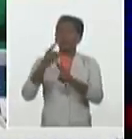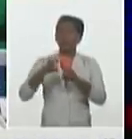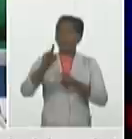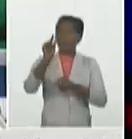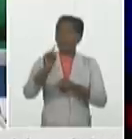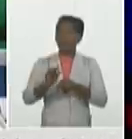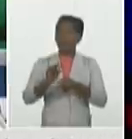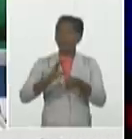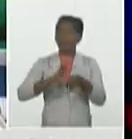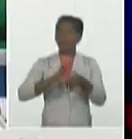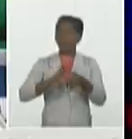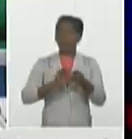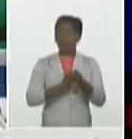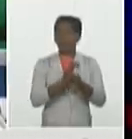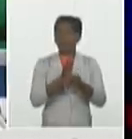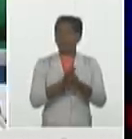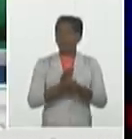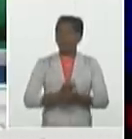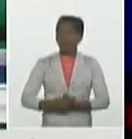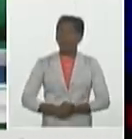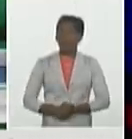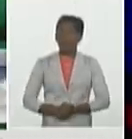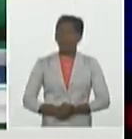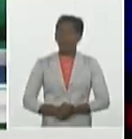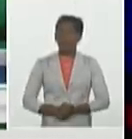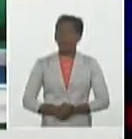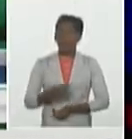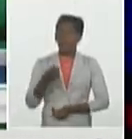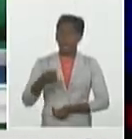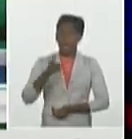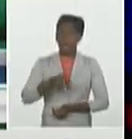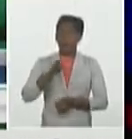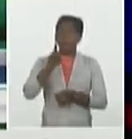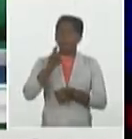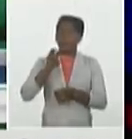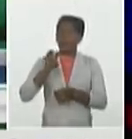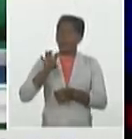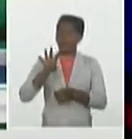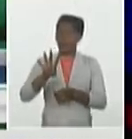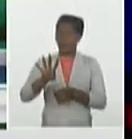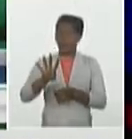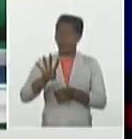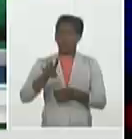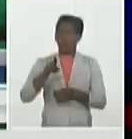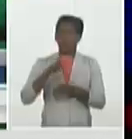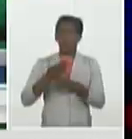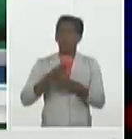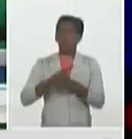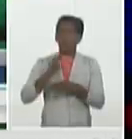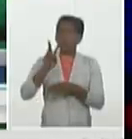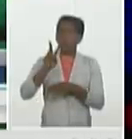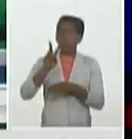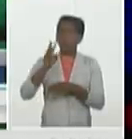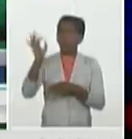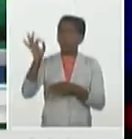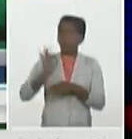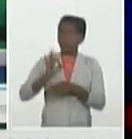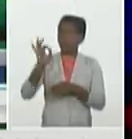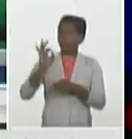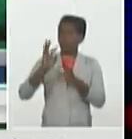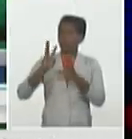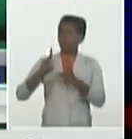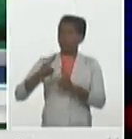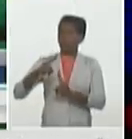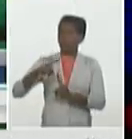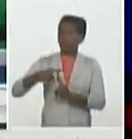fuente de infección como dijimos 24 que es el 2% del acumulado de todos los diagnosticados en